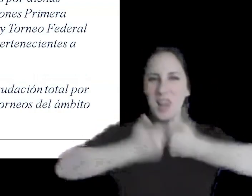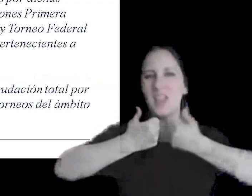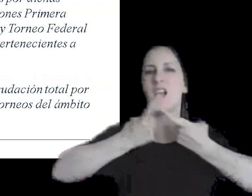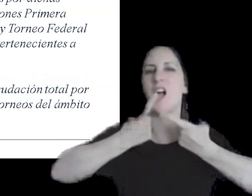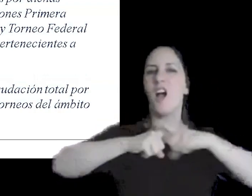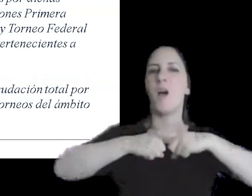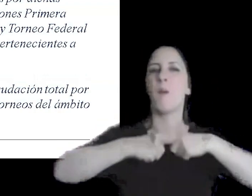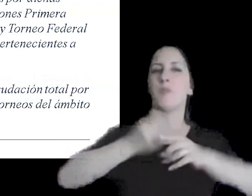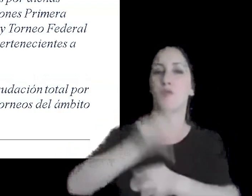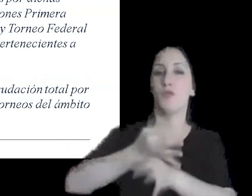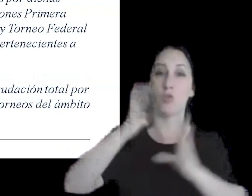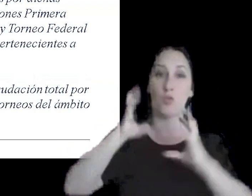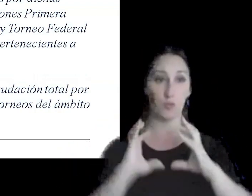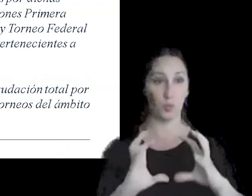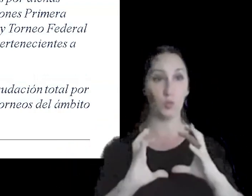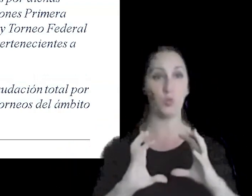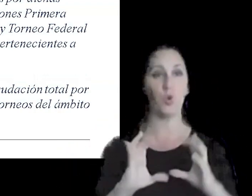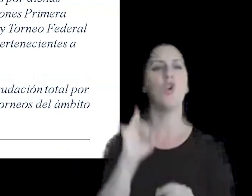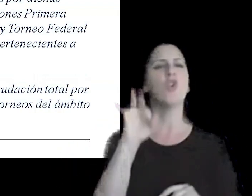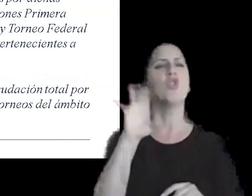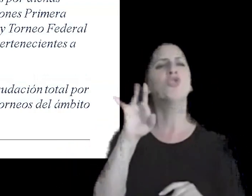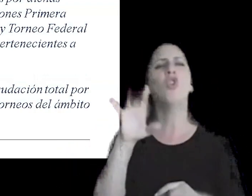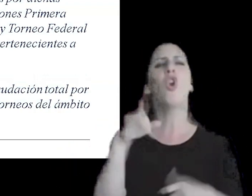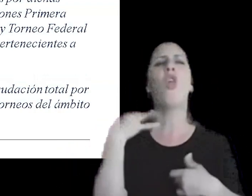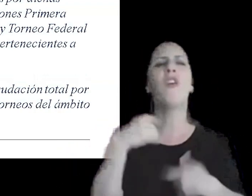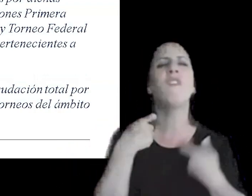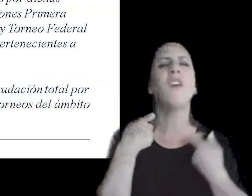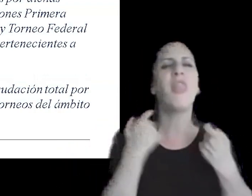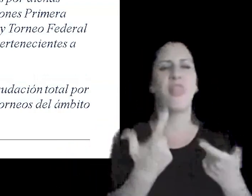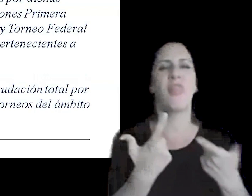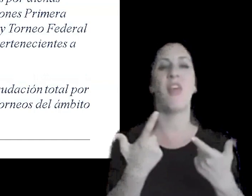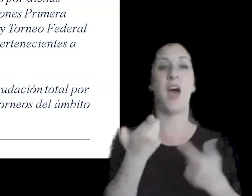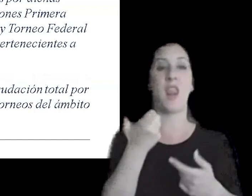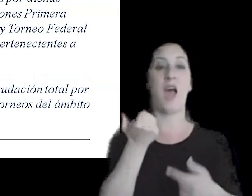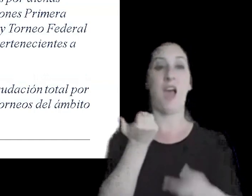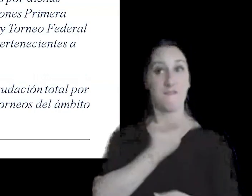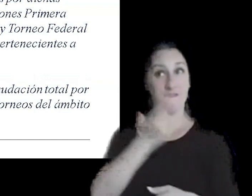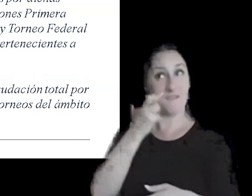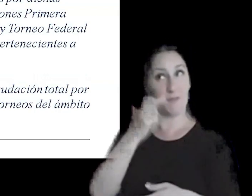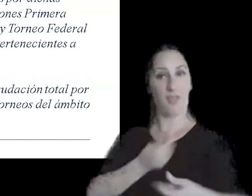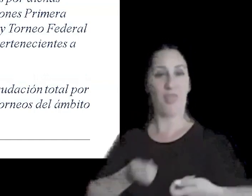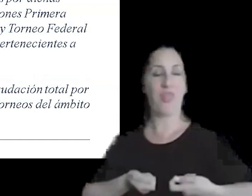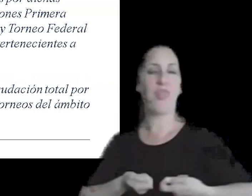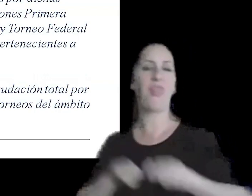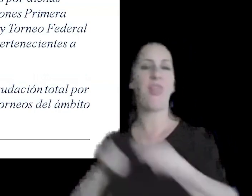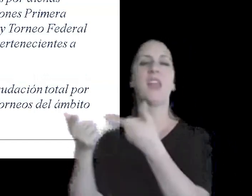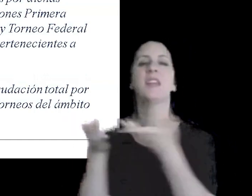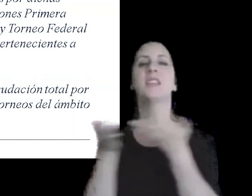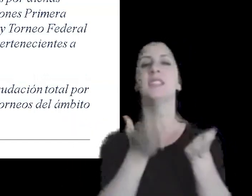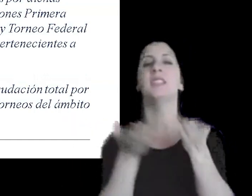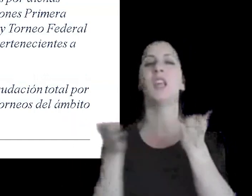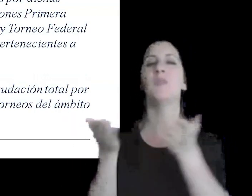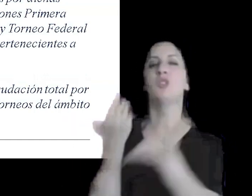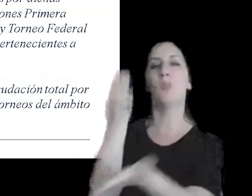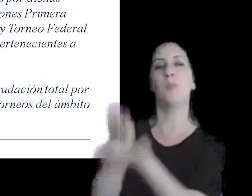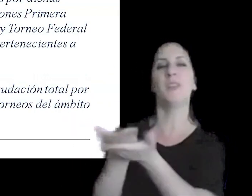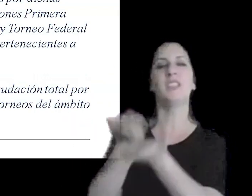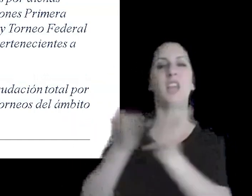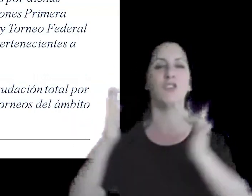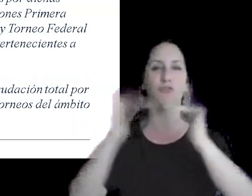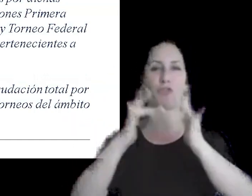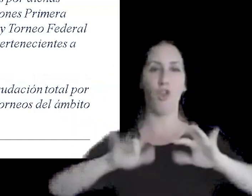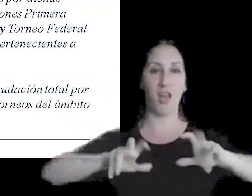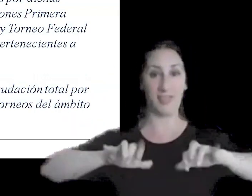argentino son los encargados de suministrar a la administración federal a través del servicio presentaciones digitales